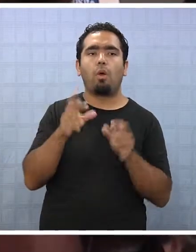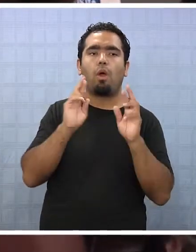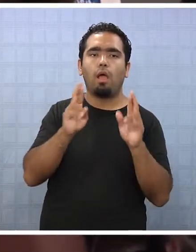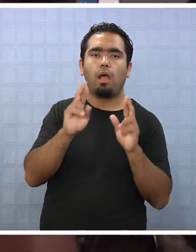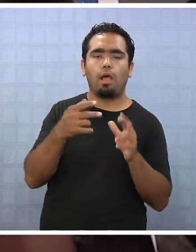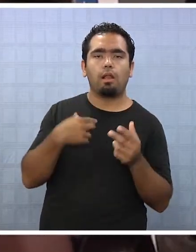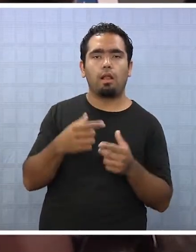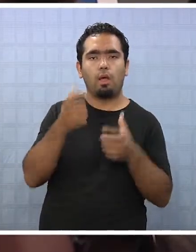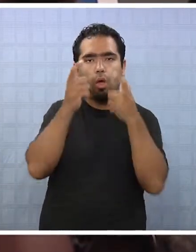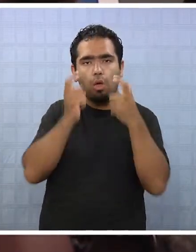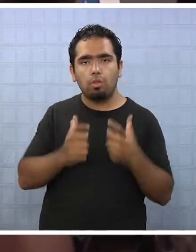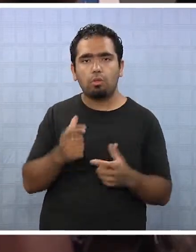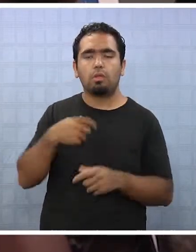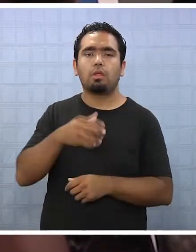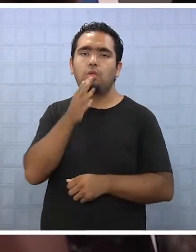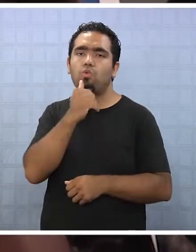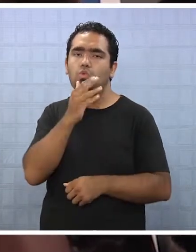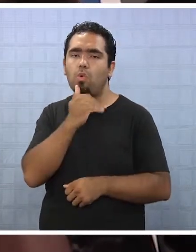a la muerte.